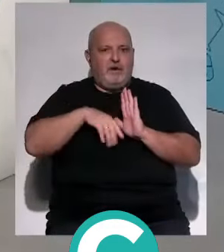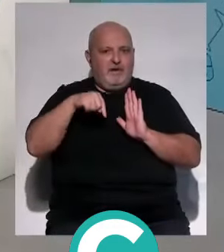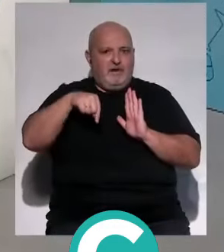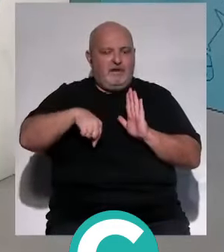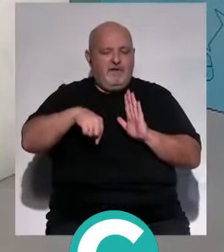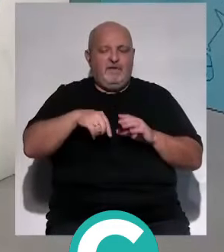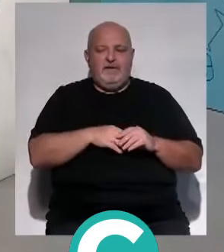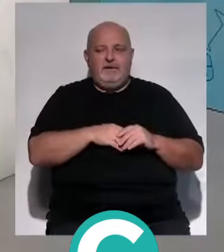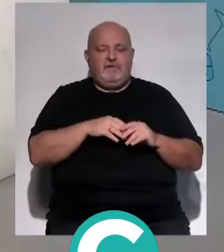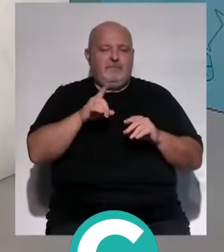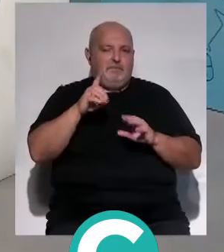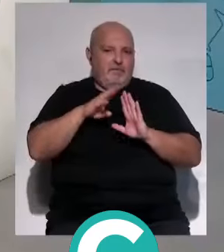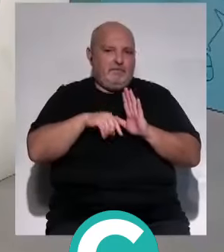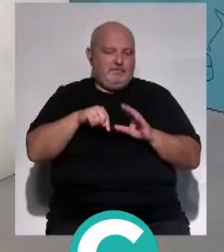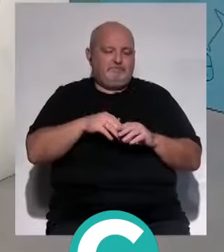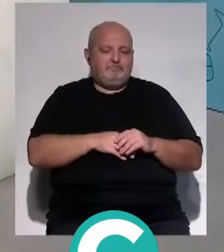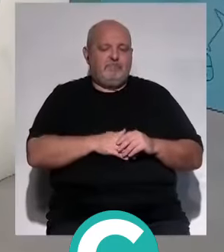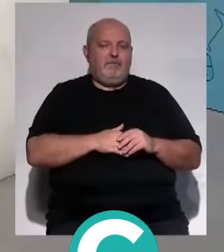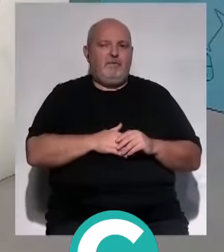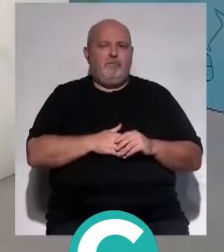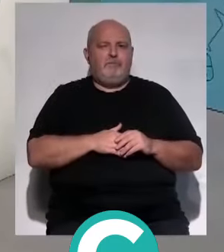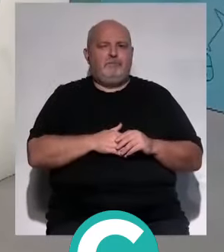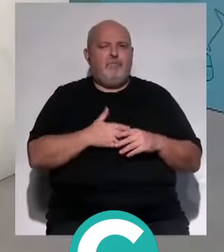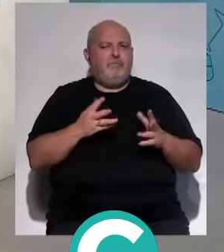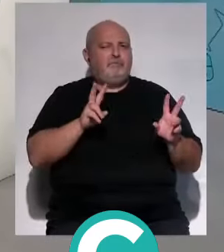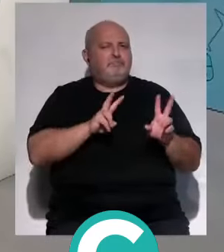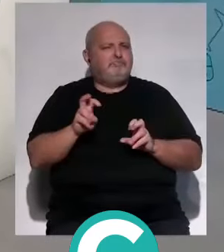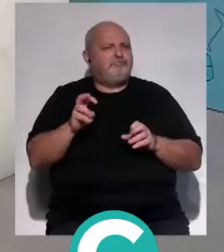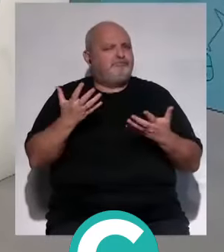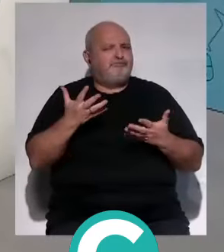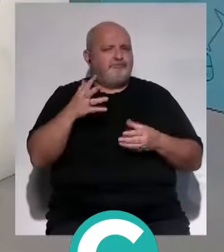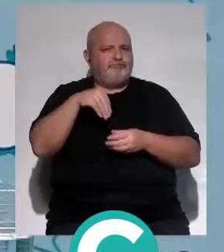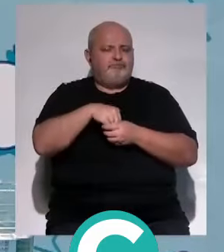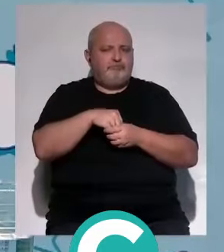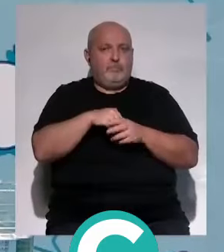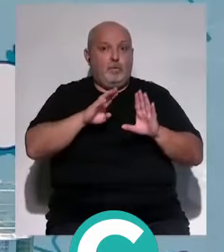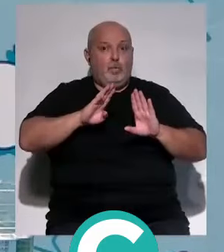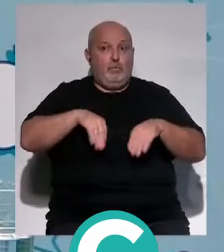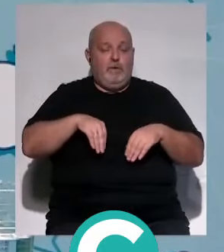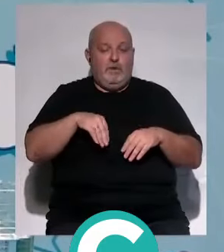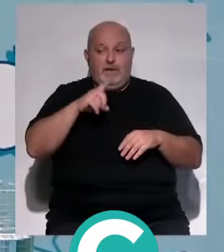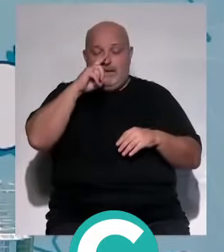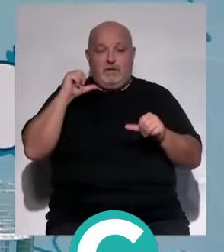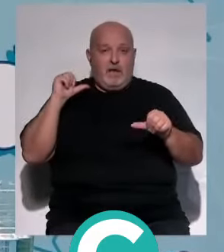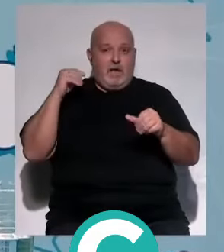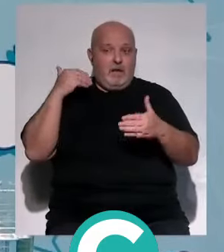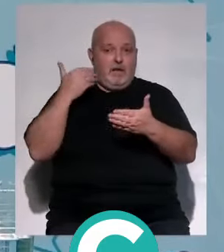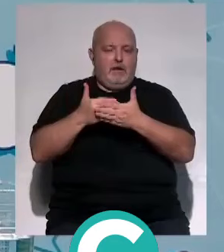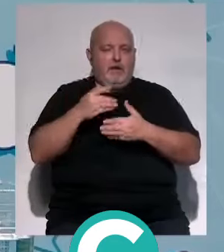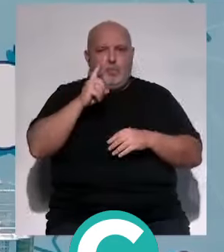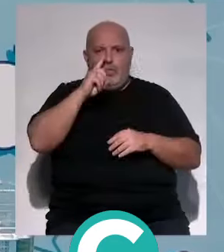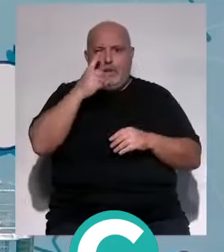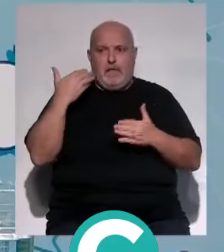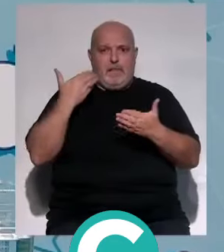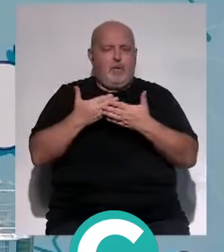Onda Cádiz de este programa. ¿Qué novedades se están incorporando? ¿Ha sido del último año para acá las más